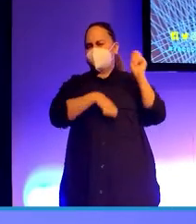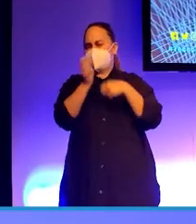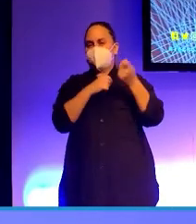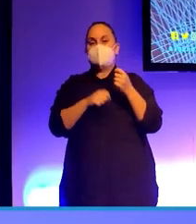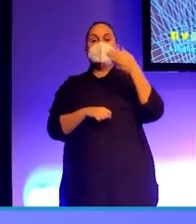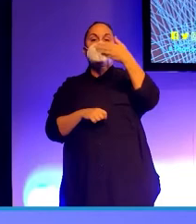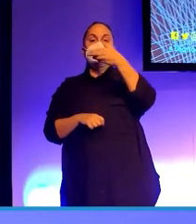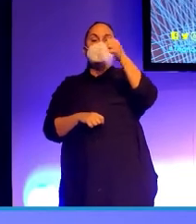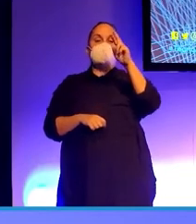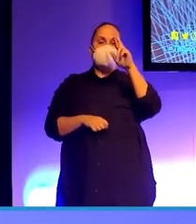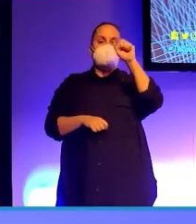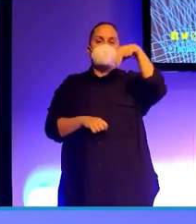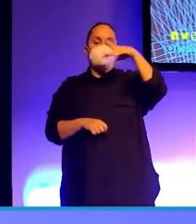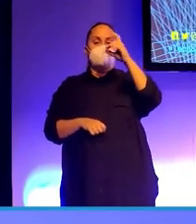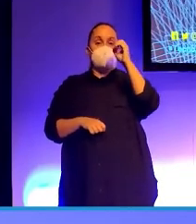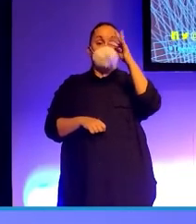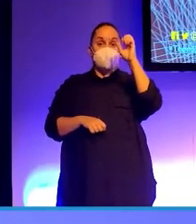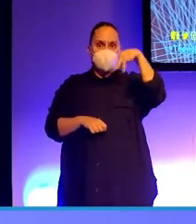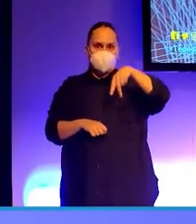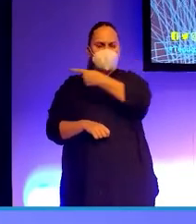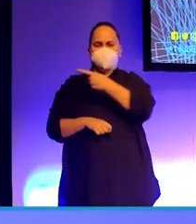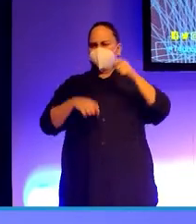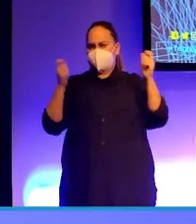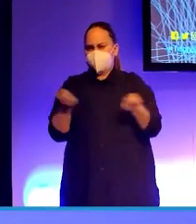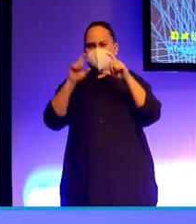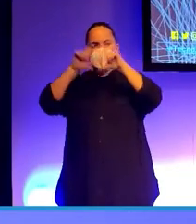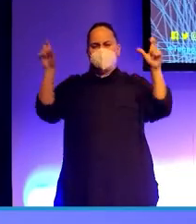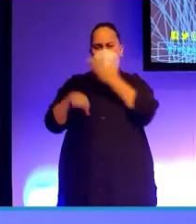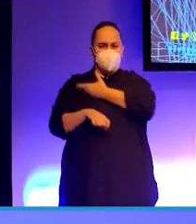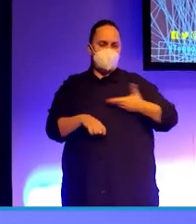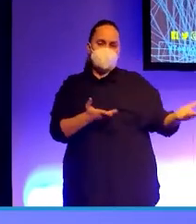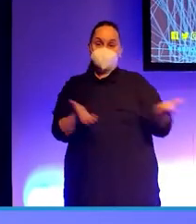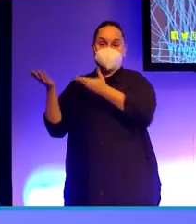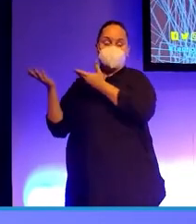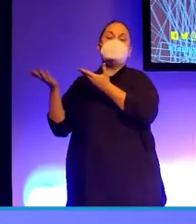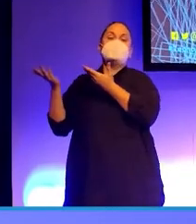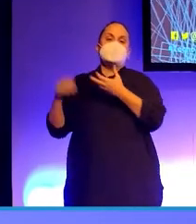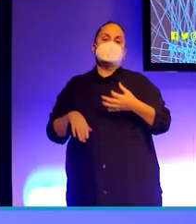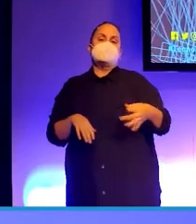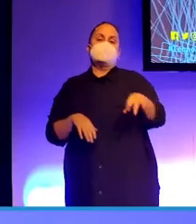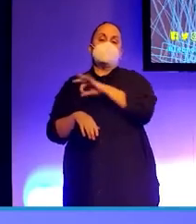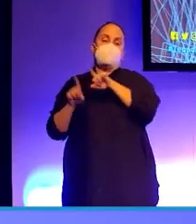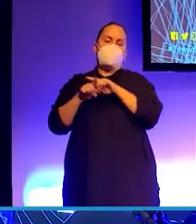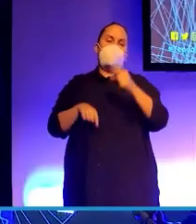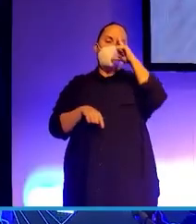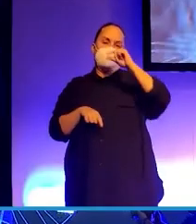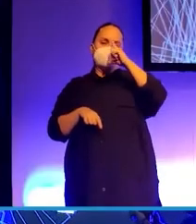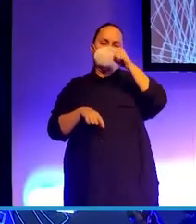conferenciante internacional y empresario. Con todos nosotros, Andy Stallman, o mejor aún, el Messi del Branding.